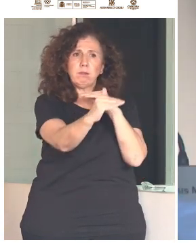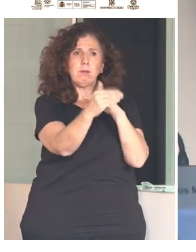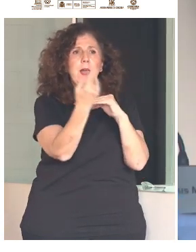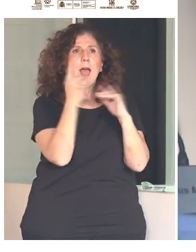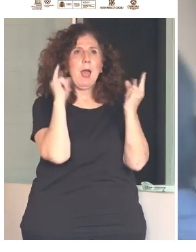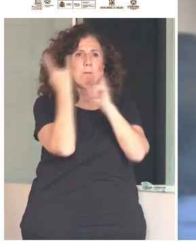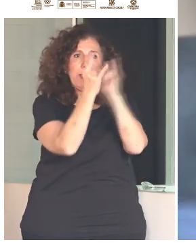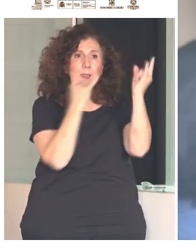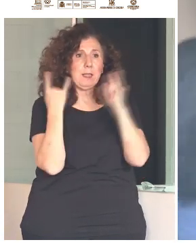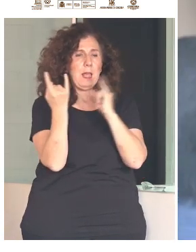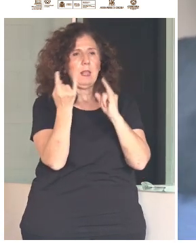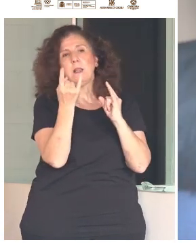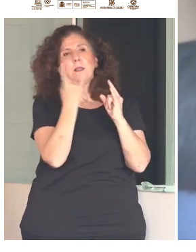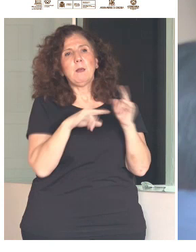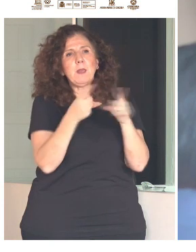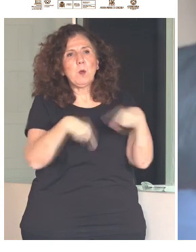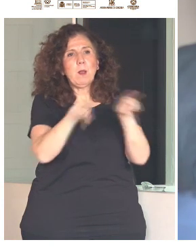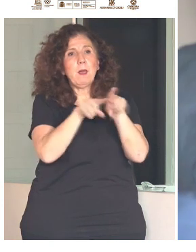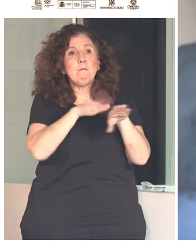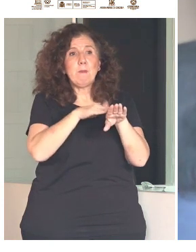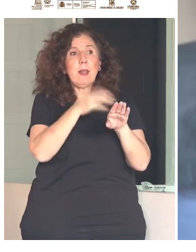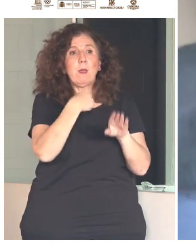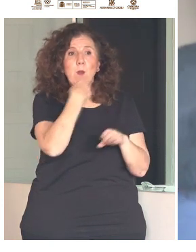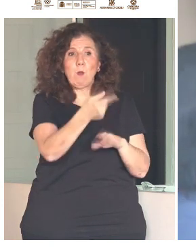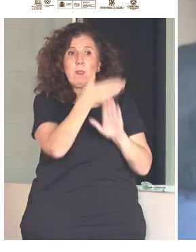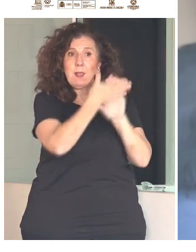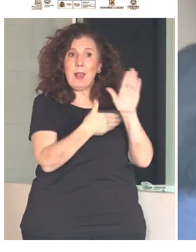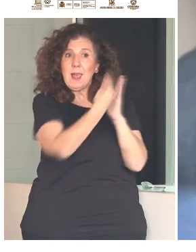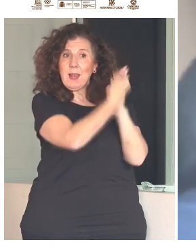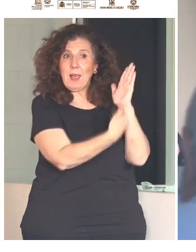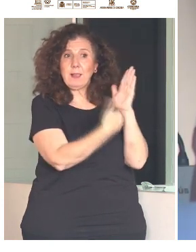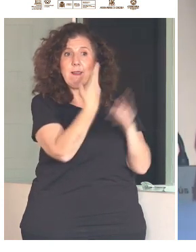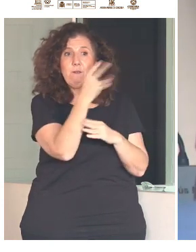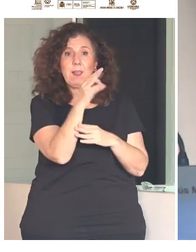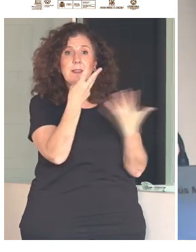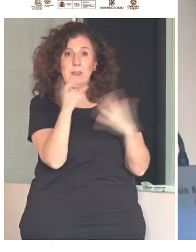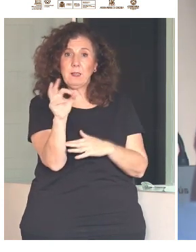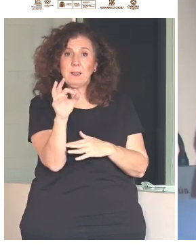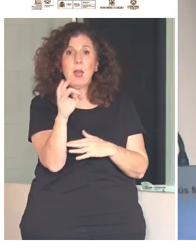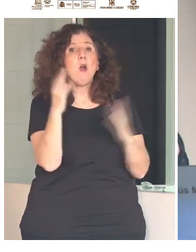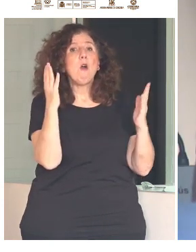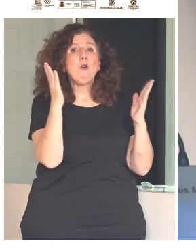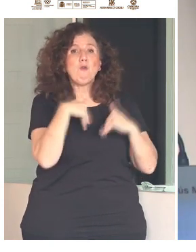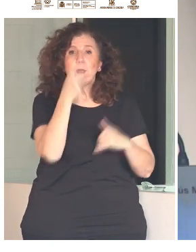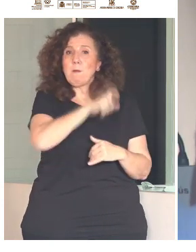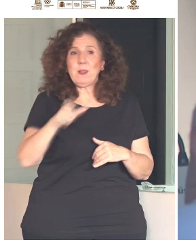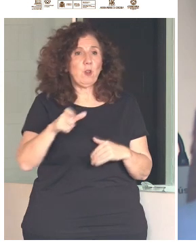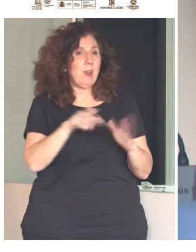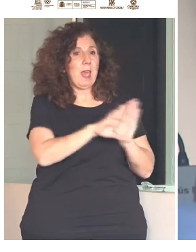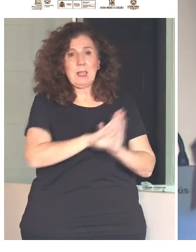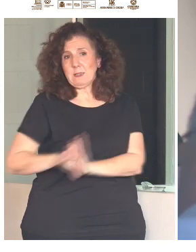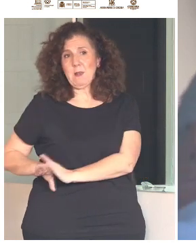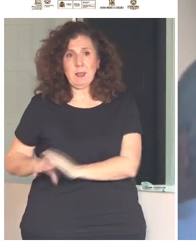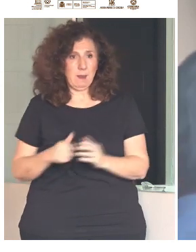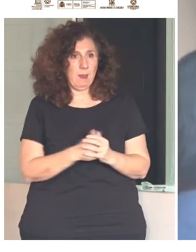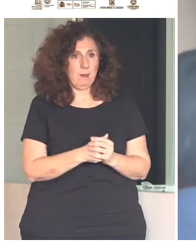para que, como dice la propia Agenda 2030, nadie quede atrás. Y esta visión audaz nos exige